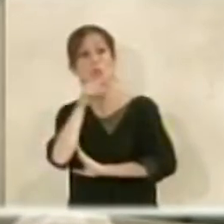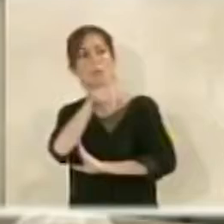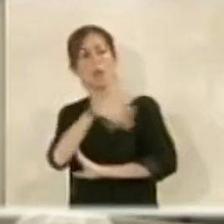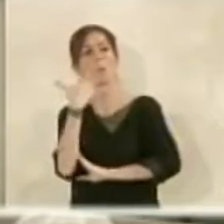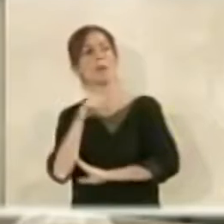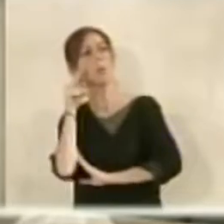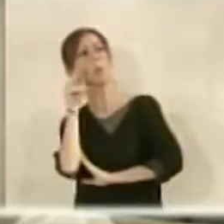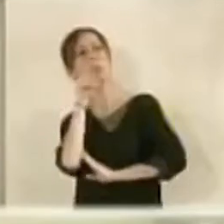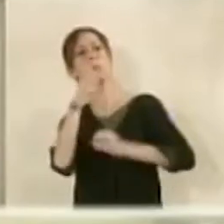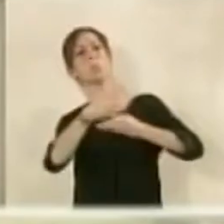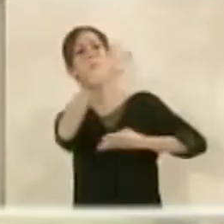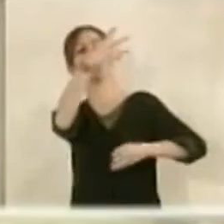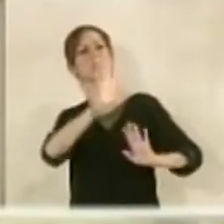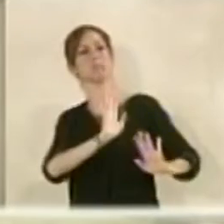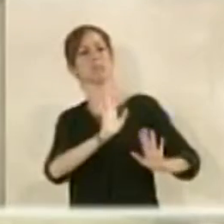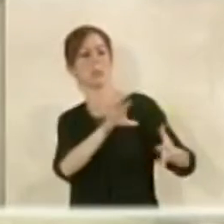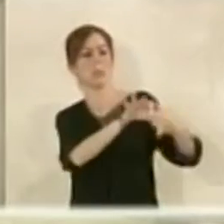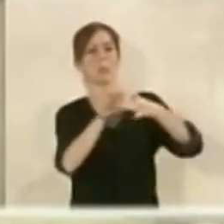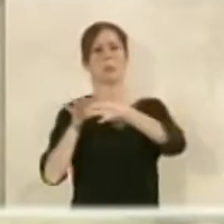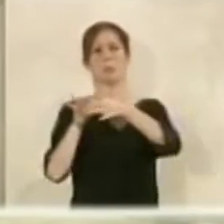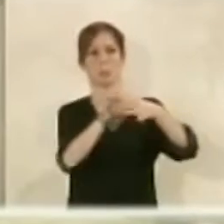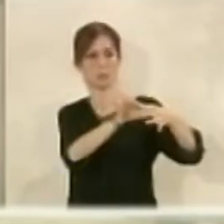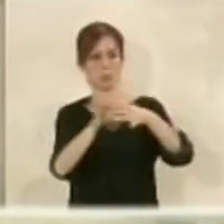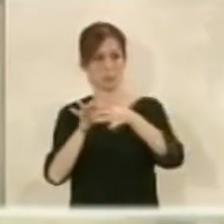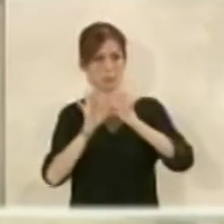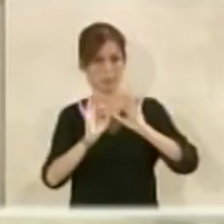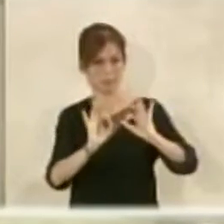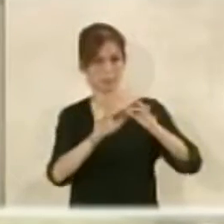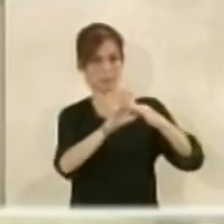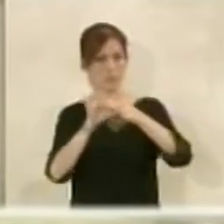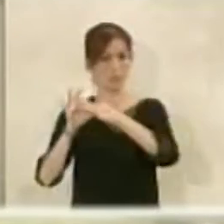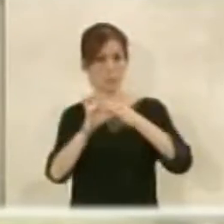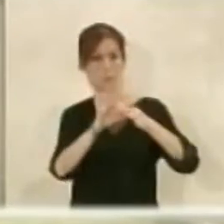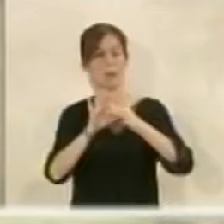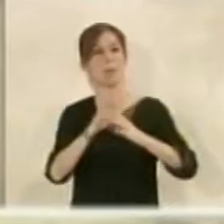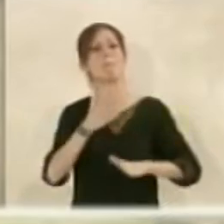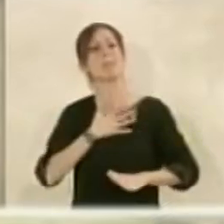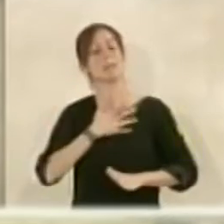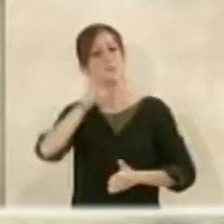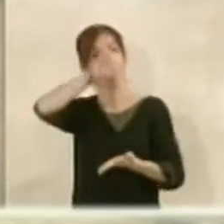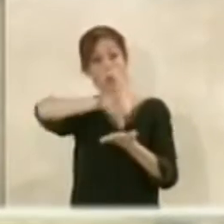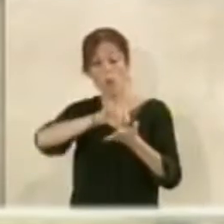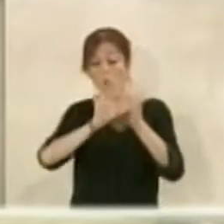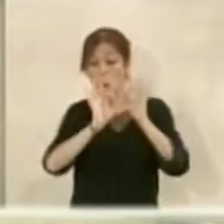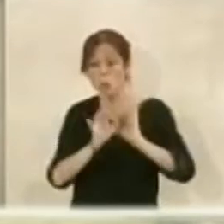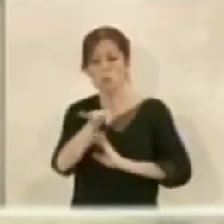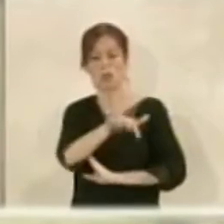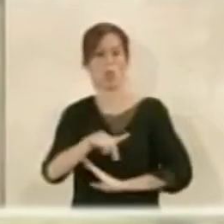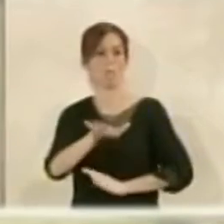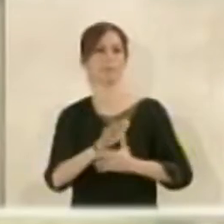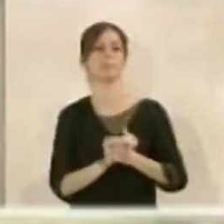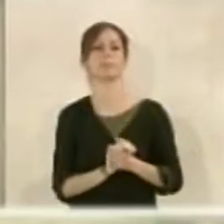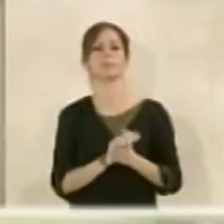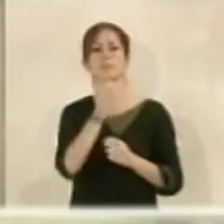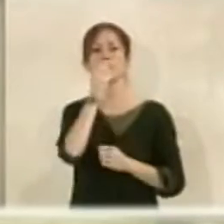una visual pues quizás más acorde a lo que es el patrimonio de nuestra ciudad en ese ámbito.